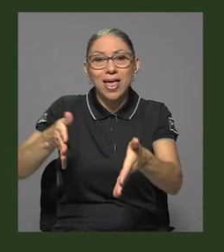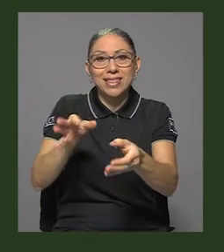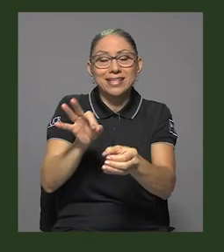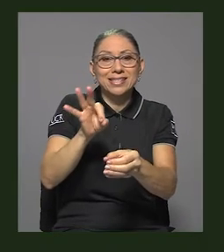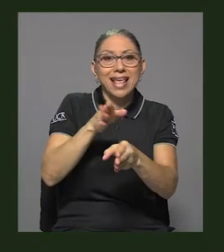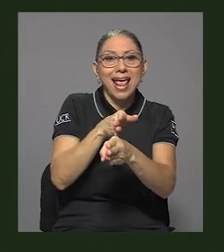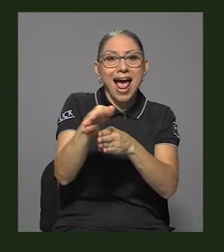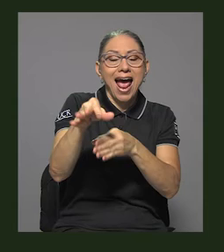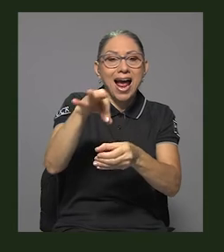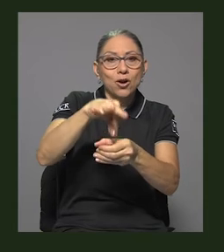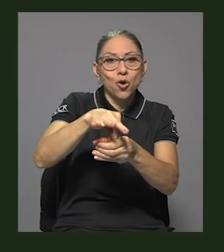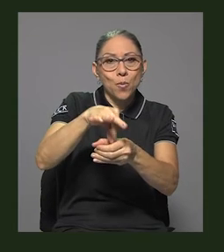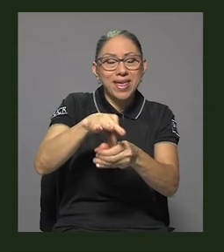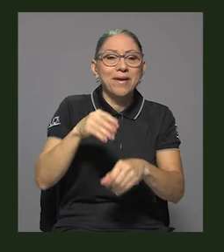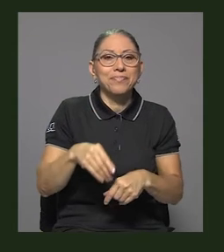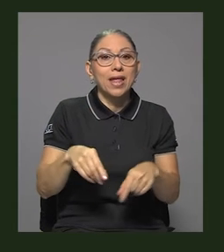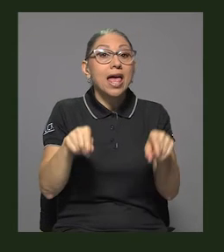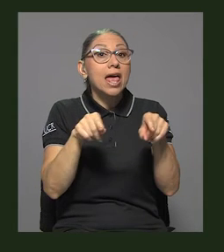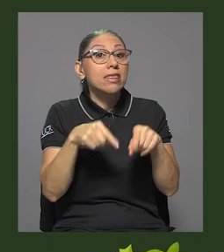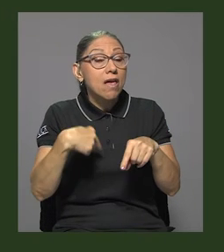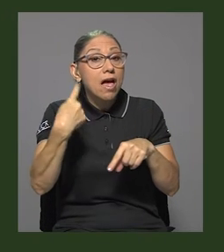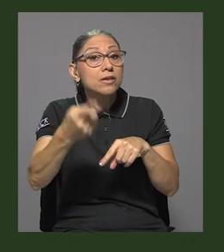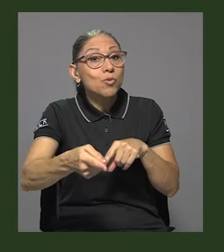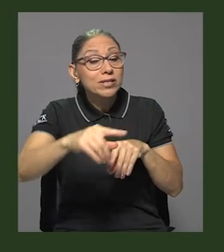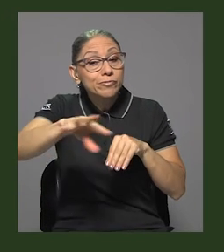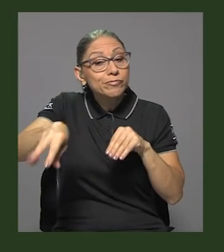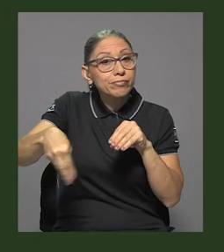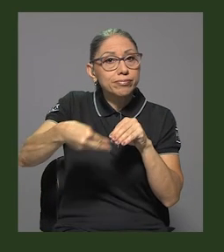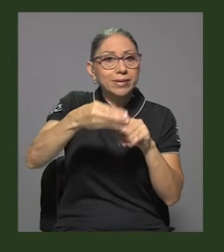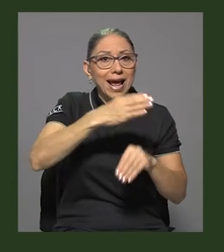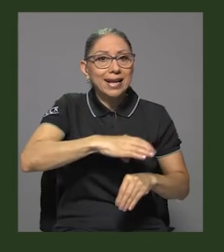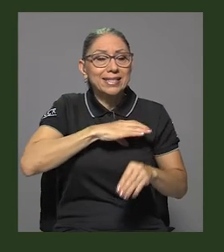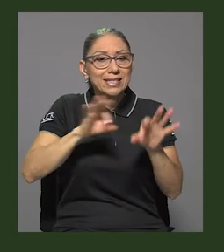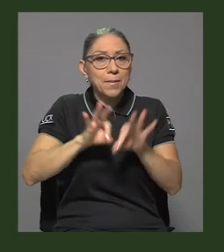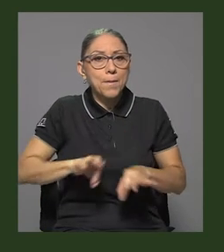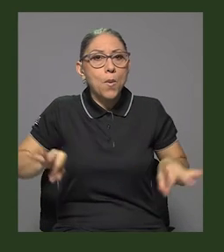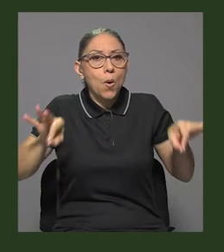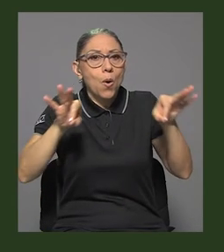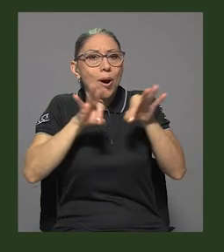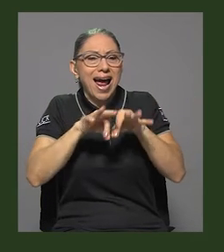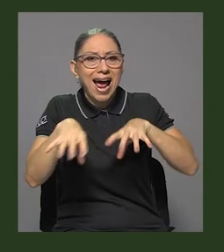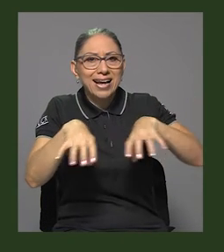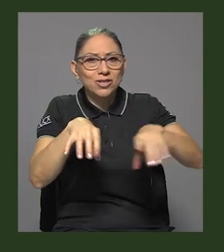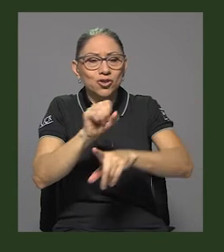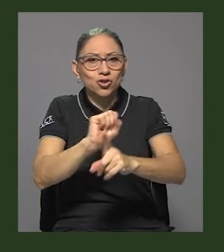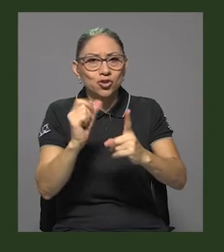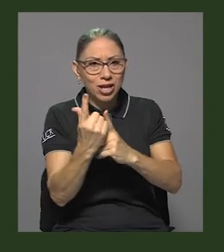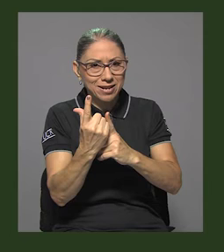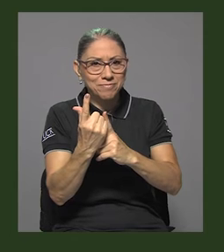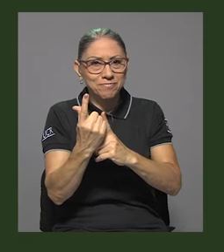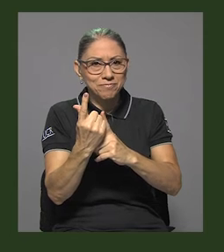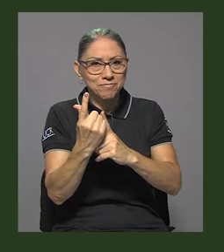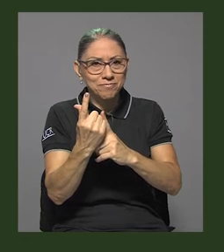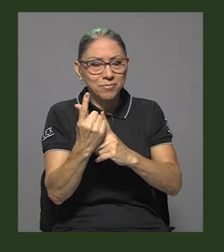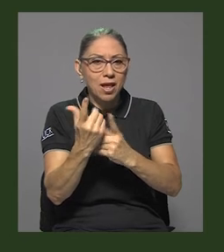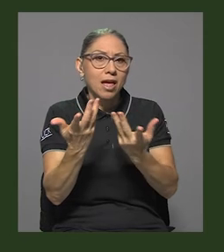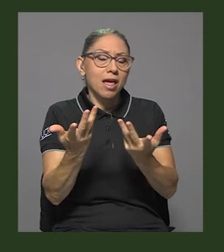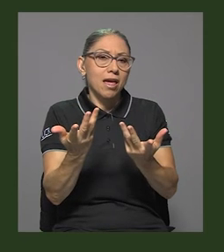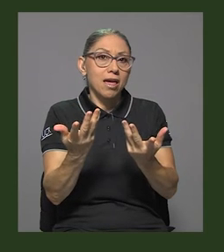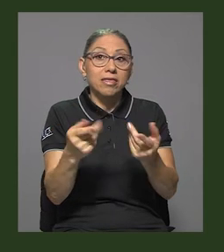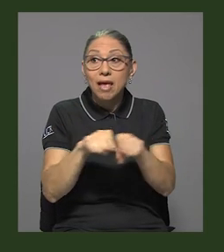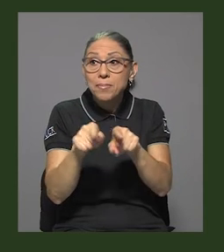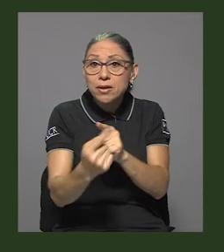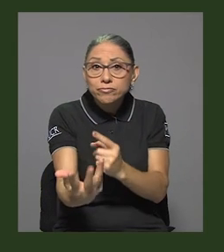también empezó a tener un componente muy importante en lo que fue la parte de acción social, incorporando a